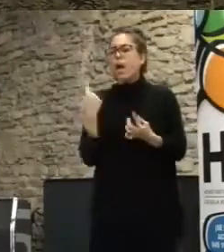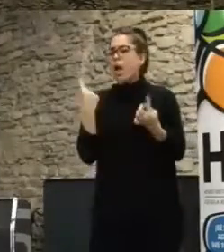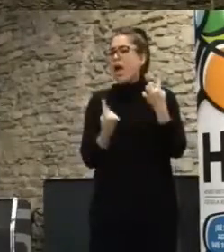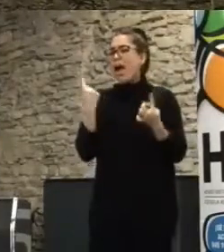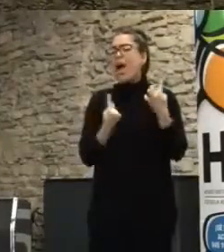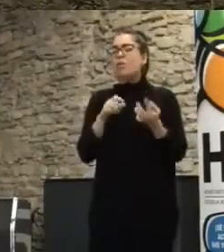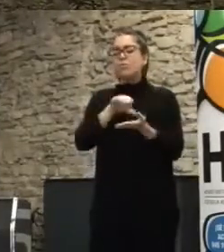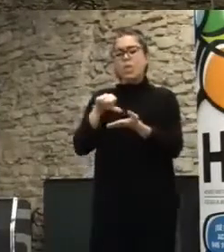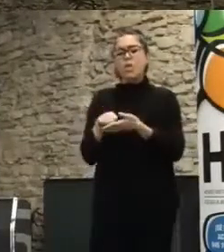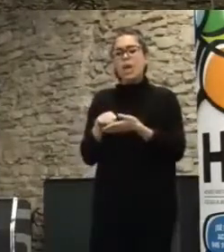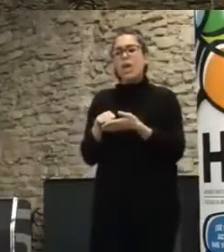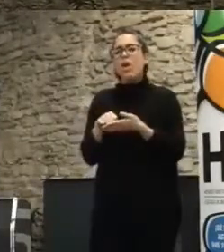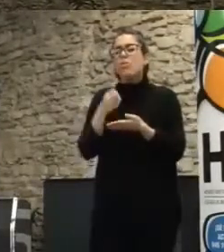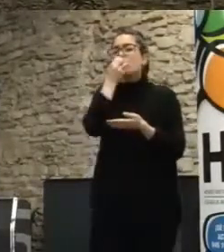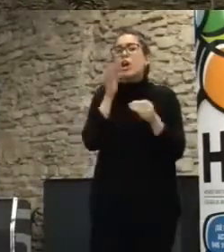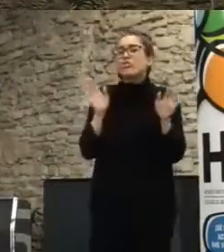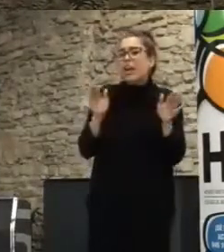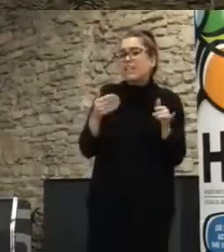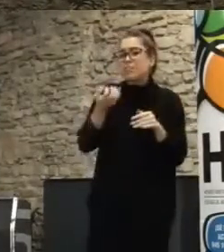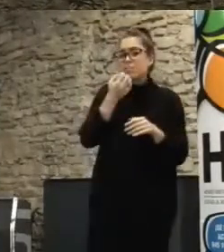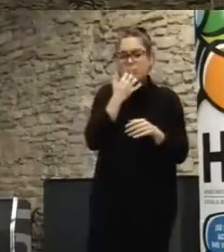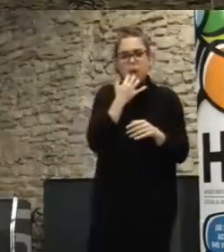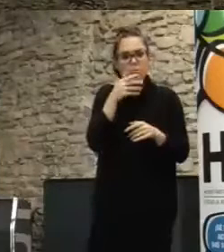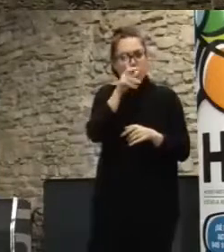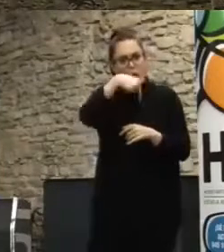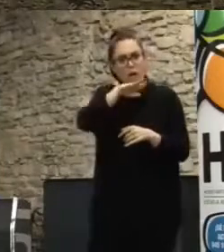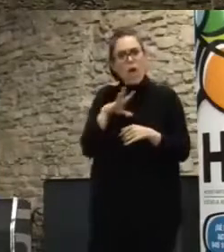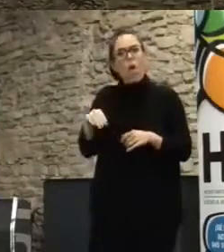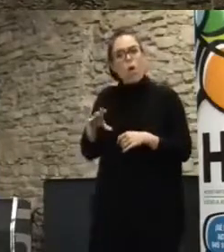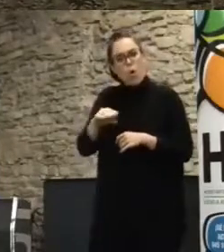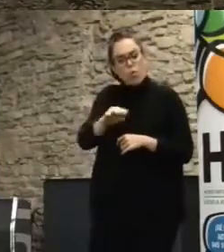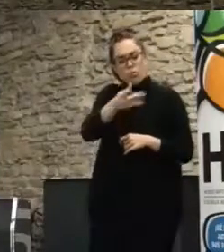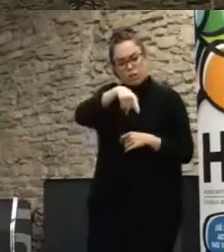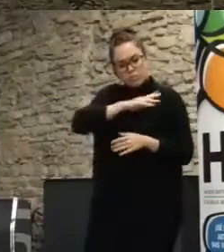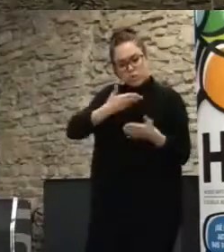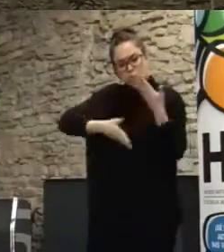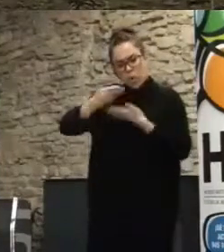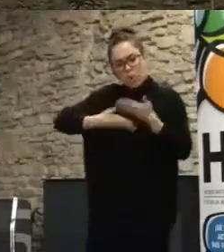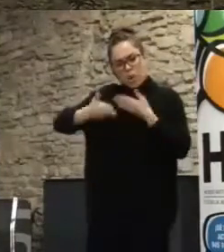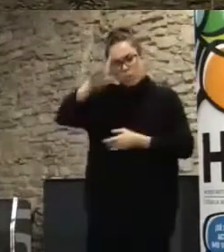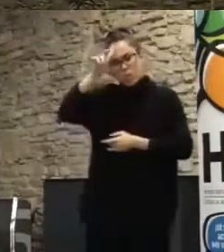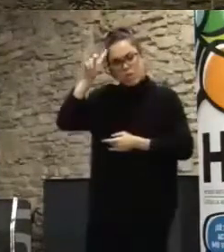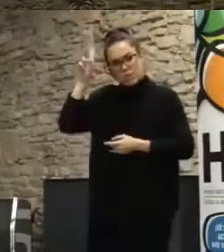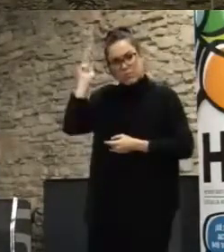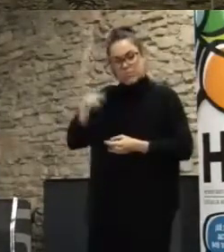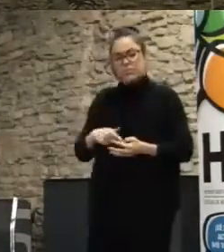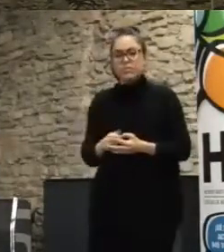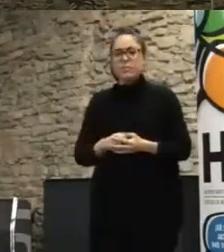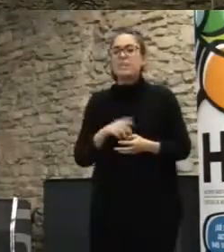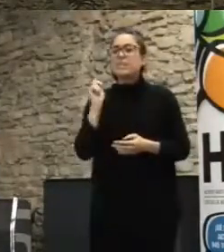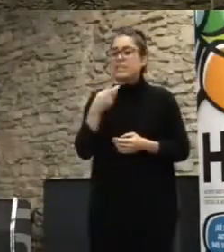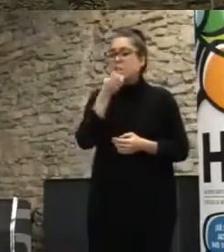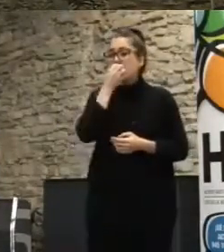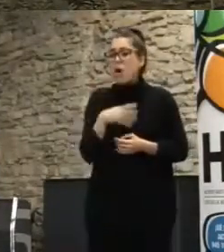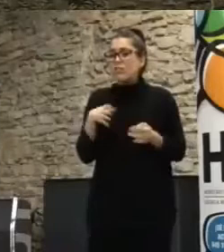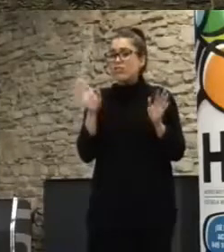Buenos Aires, ahora mismo es centro-derecha y está usando Consul y están encantados colaborando con la Junta de Madrid, o sea, y también, por ejemplo, Buenos Aires ha